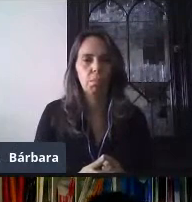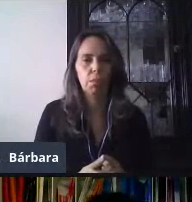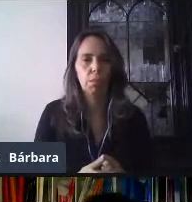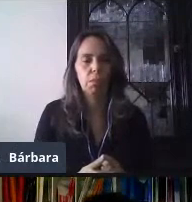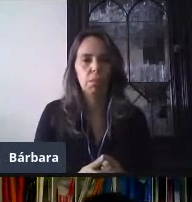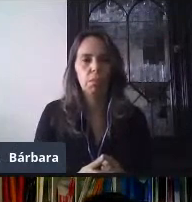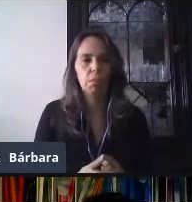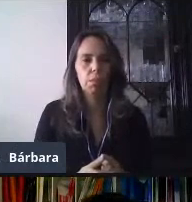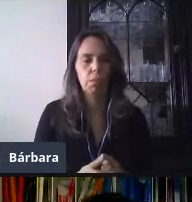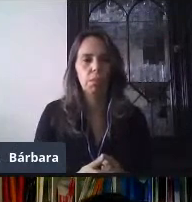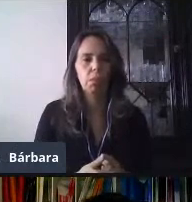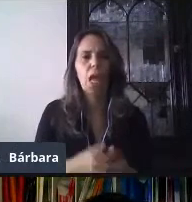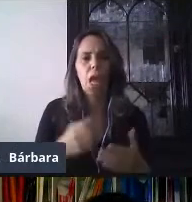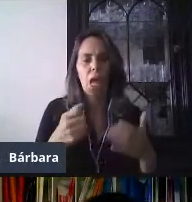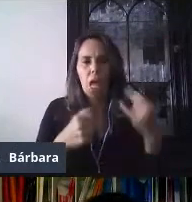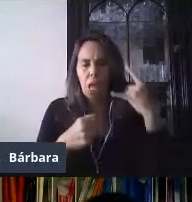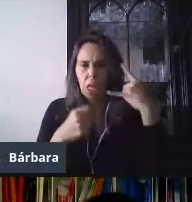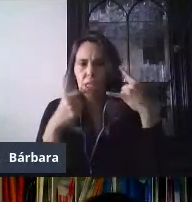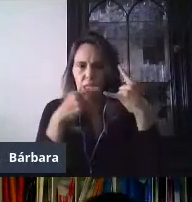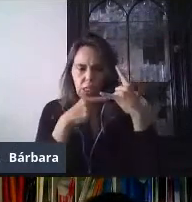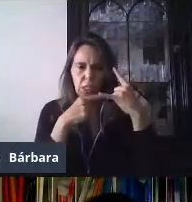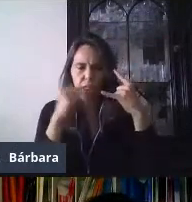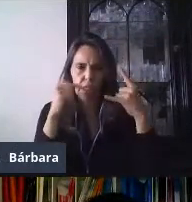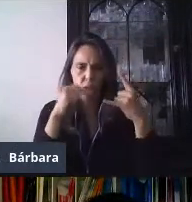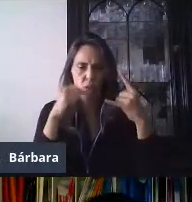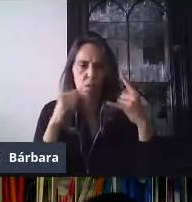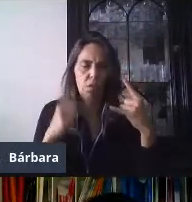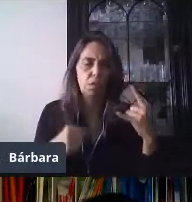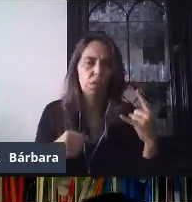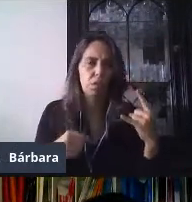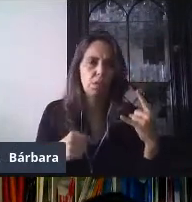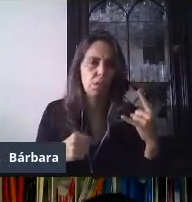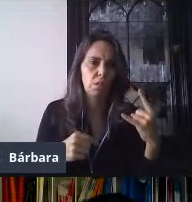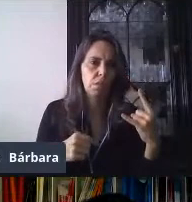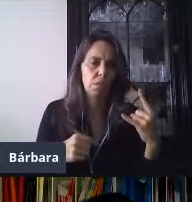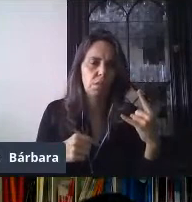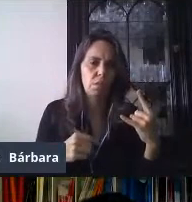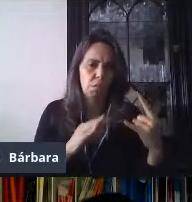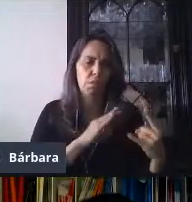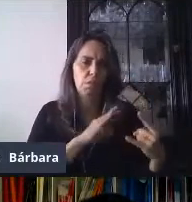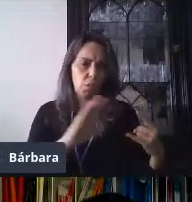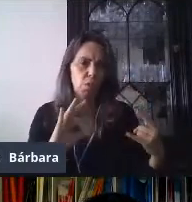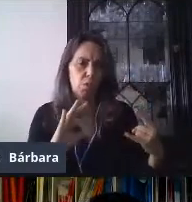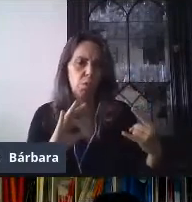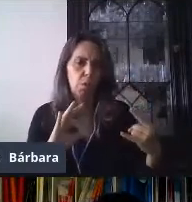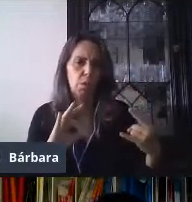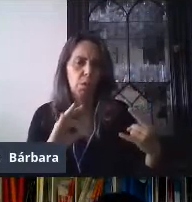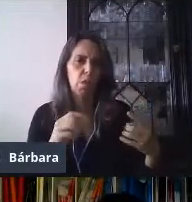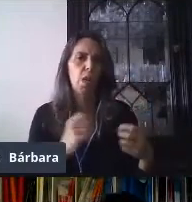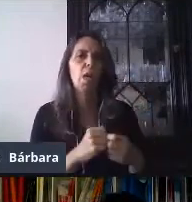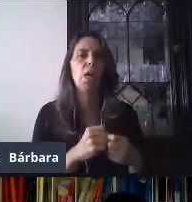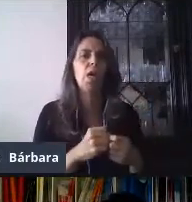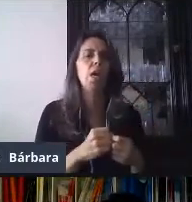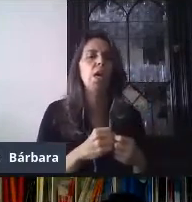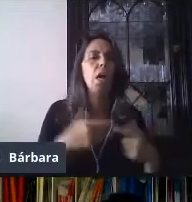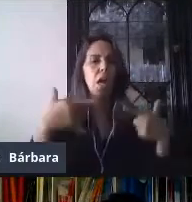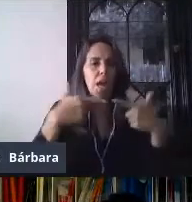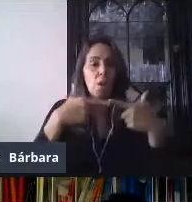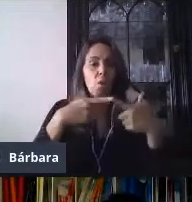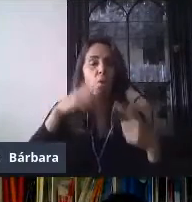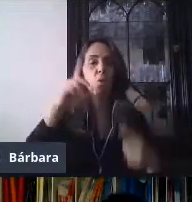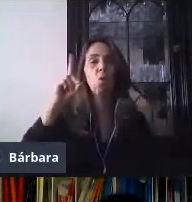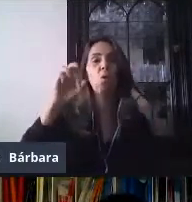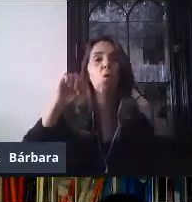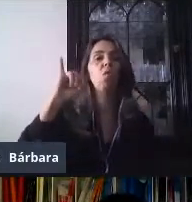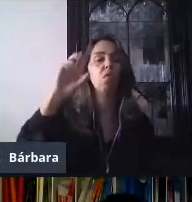utilizarlo directamente en el celular, previamente lo tenemos que, digamos, tener el archivo en mi Google Drive. Entra a Google Drive y desde